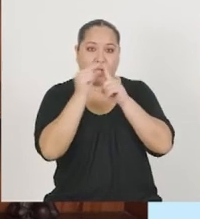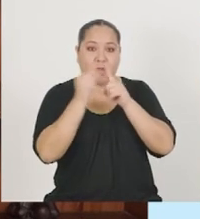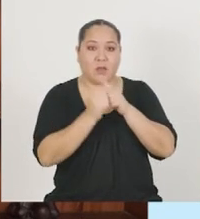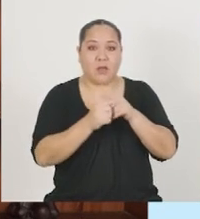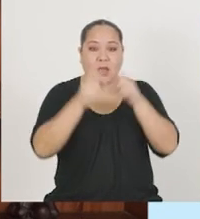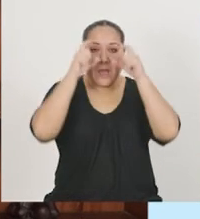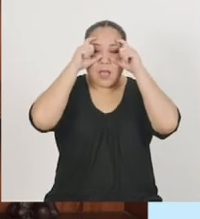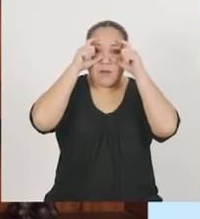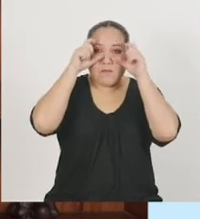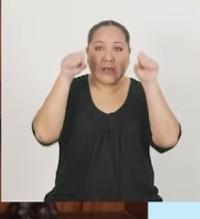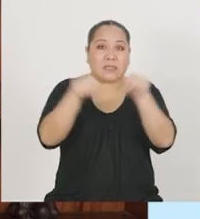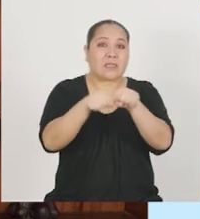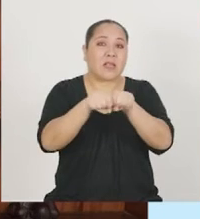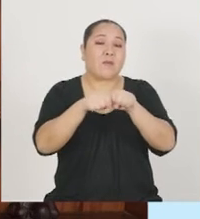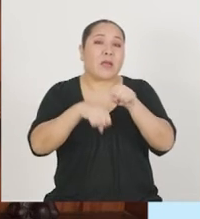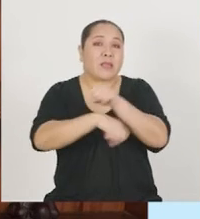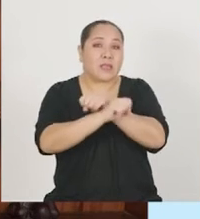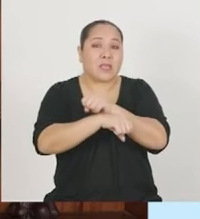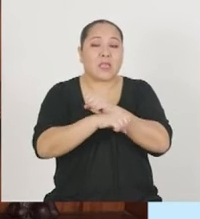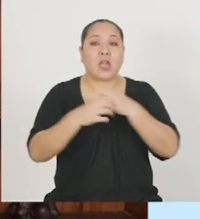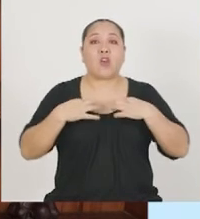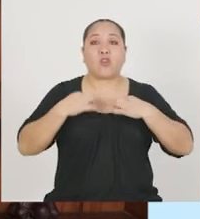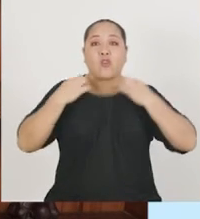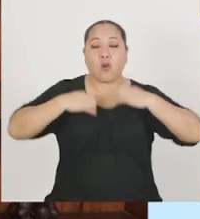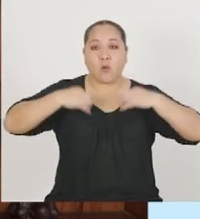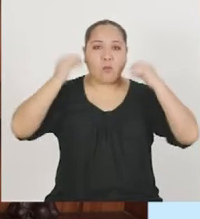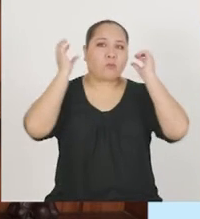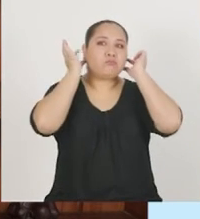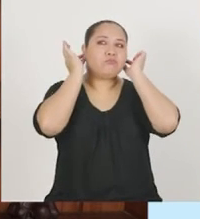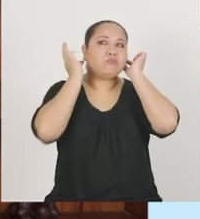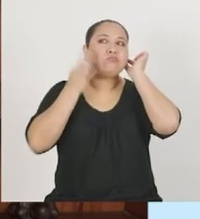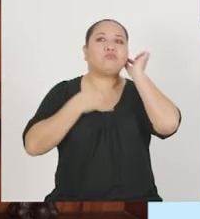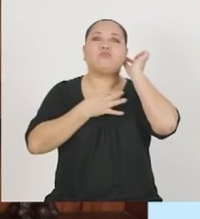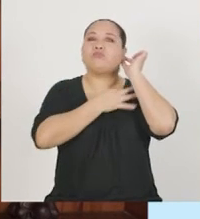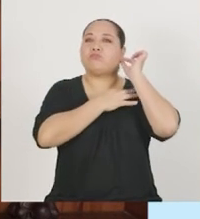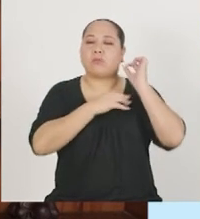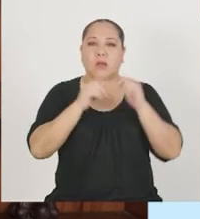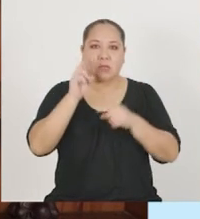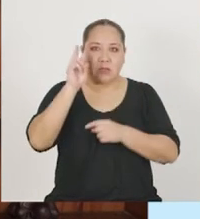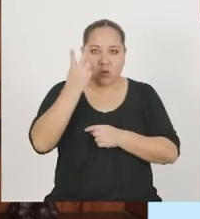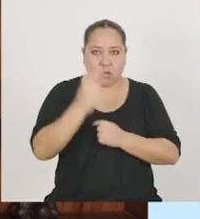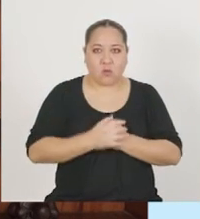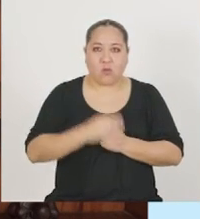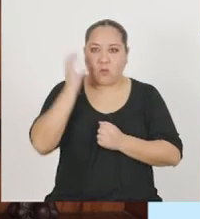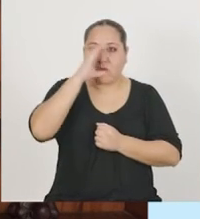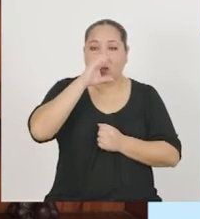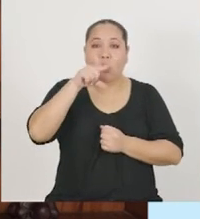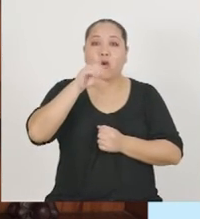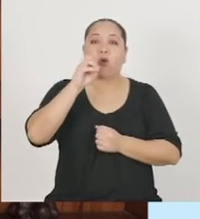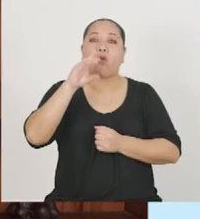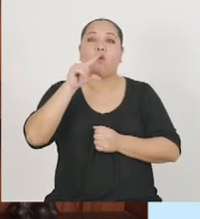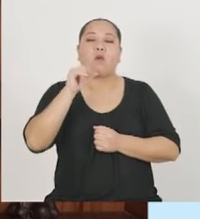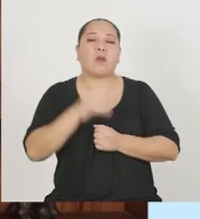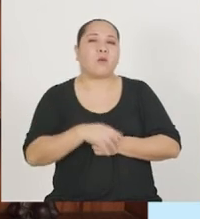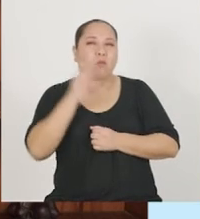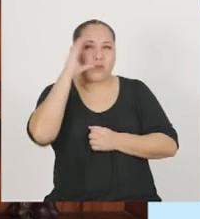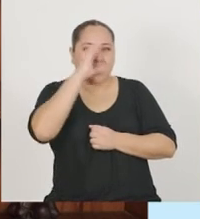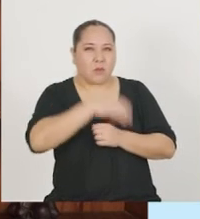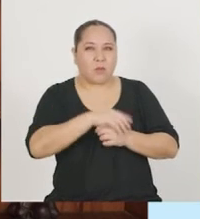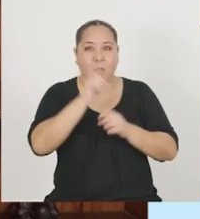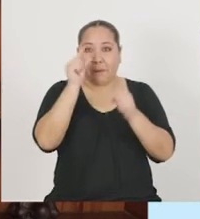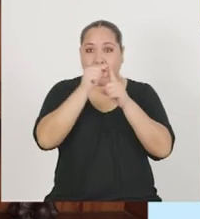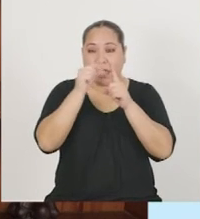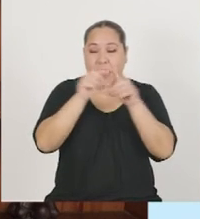palabras. Gafas, zapatilla, ropa, joyería. Paso 2. Buscamos en Google la palabra